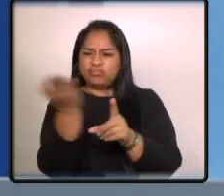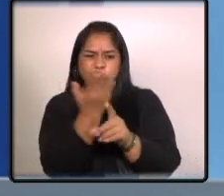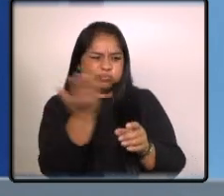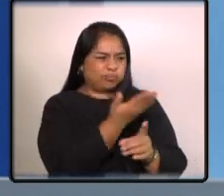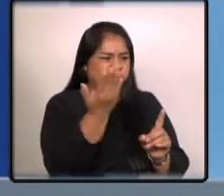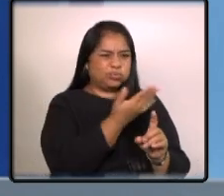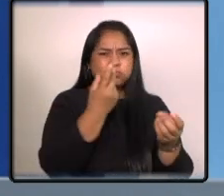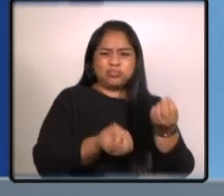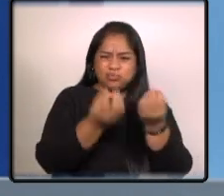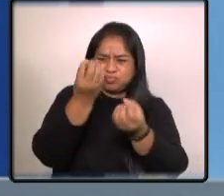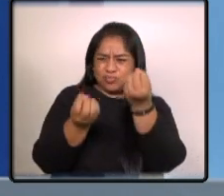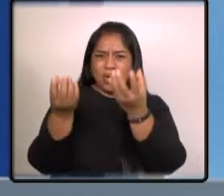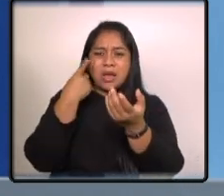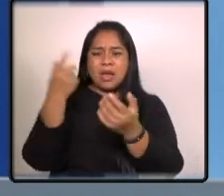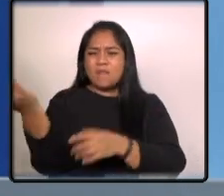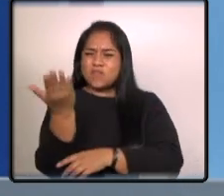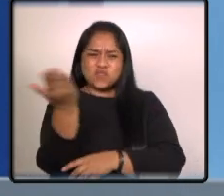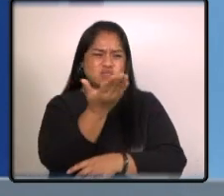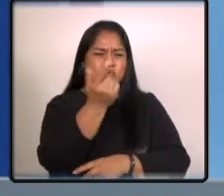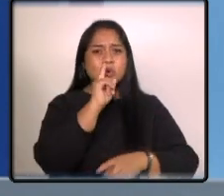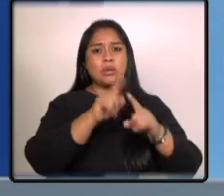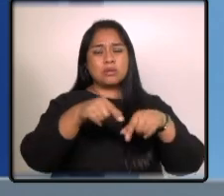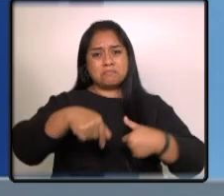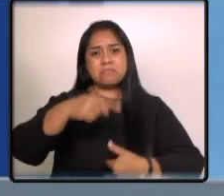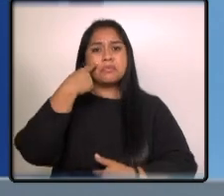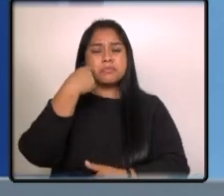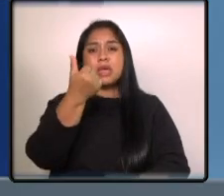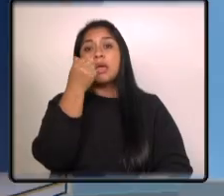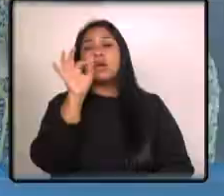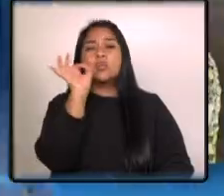de marihuana por parte de la policía nacional civil